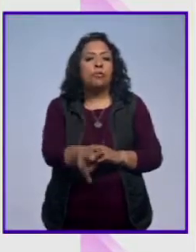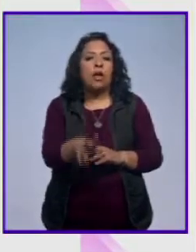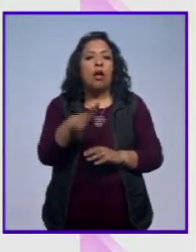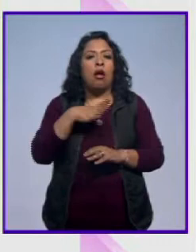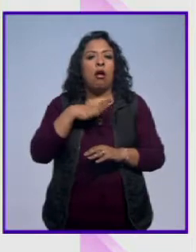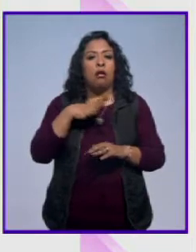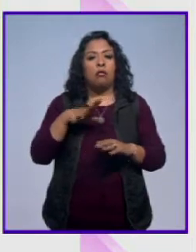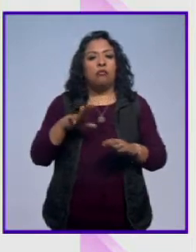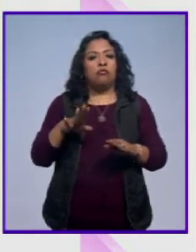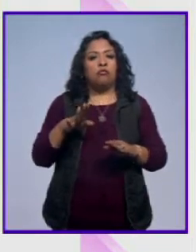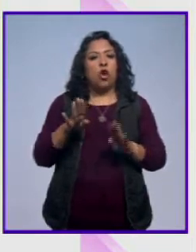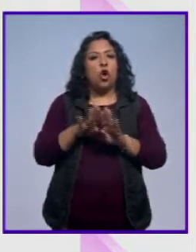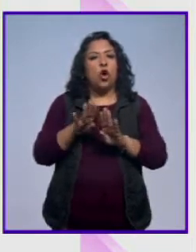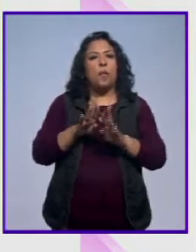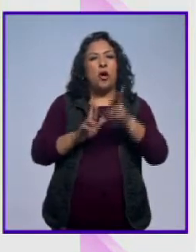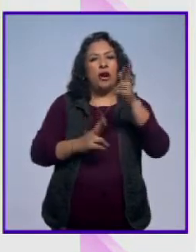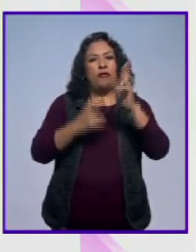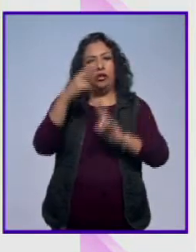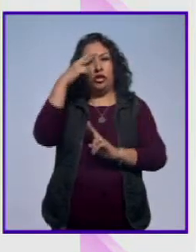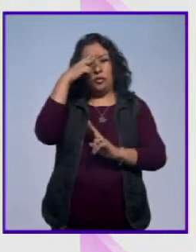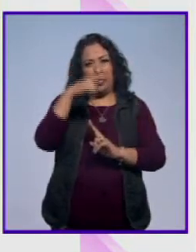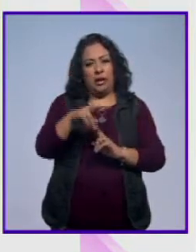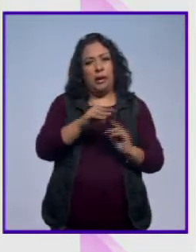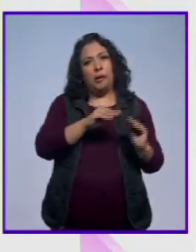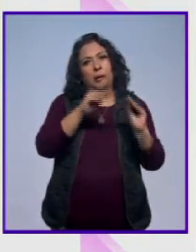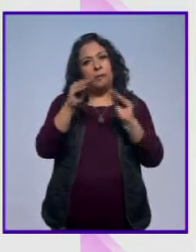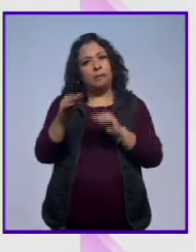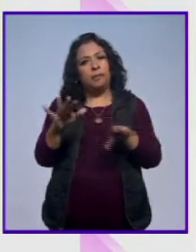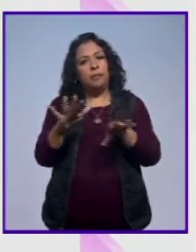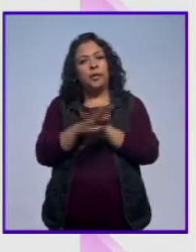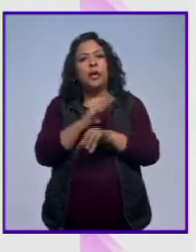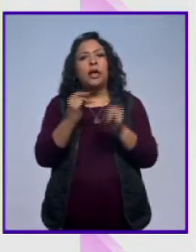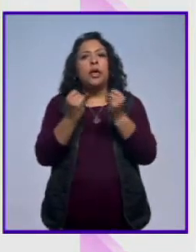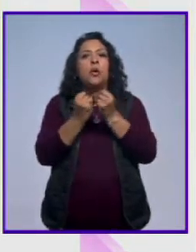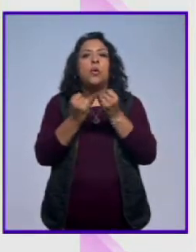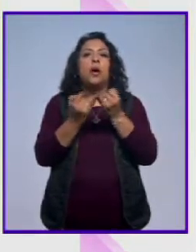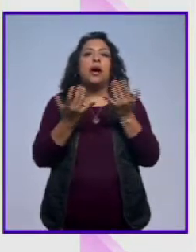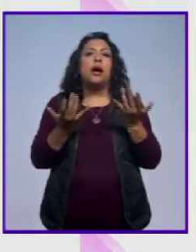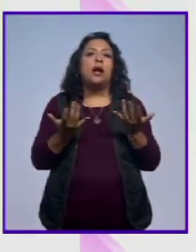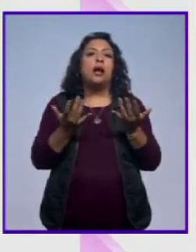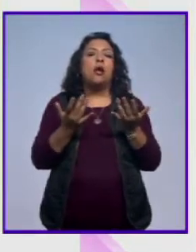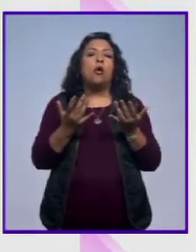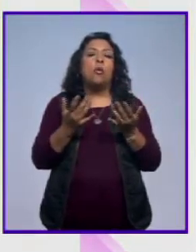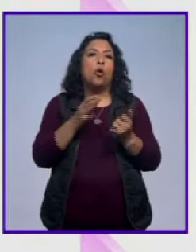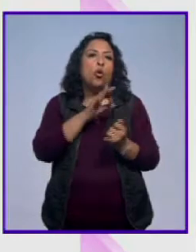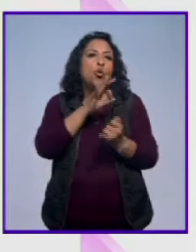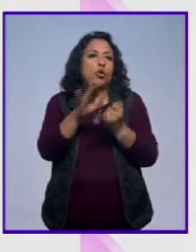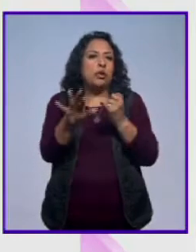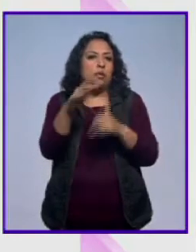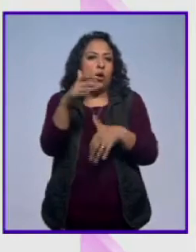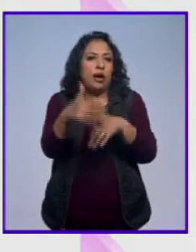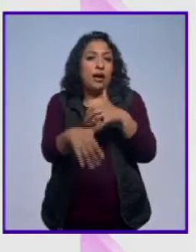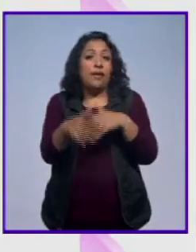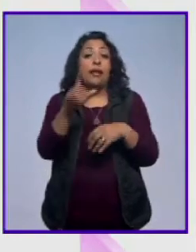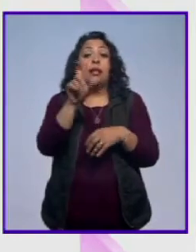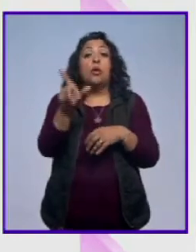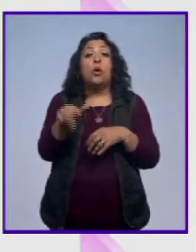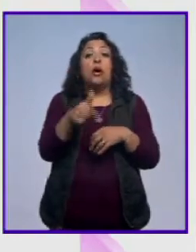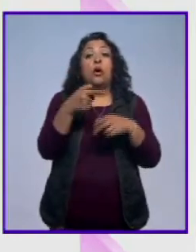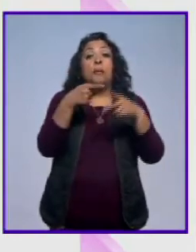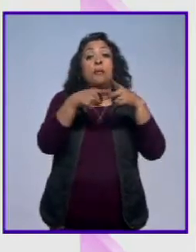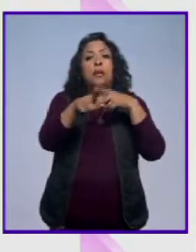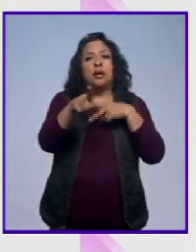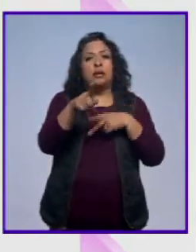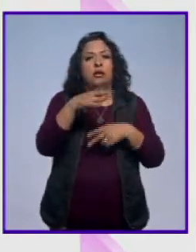régimen emanado de la Revolución Mexicana había llegado a un extremo final y es el inicio de